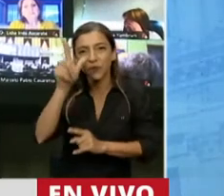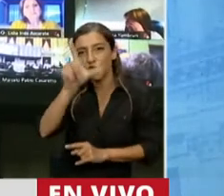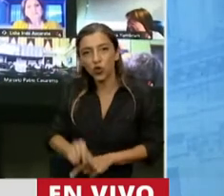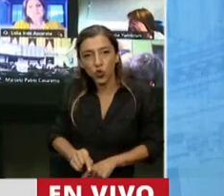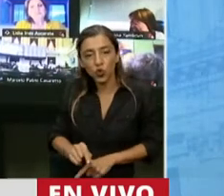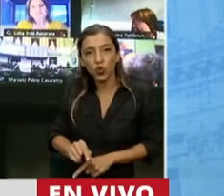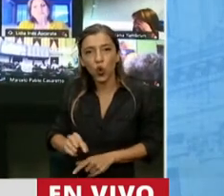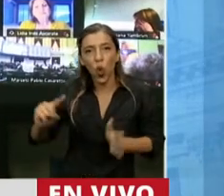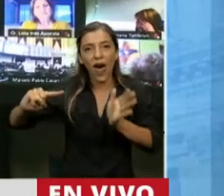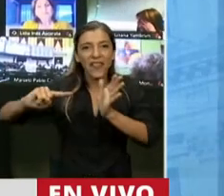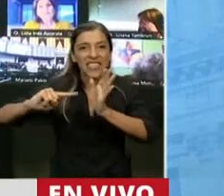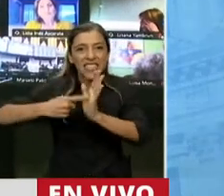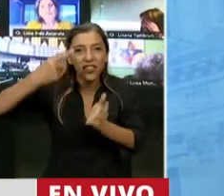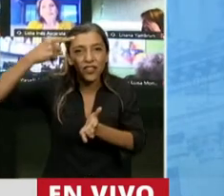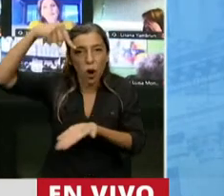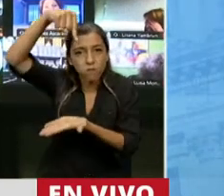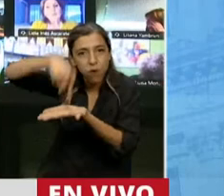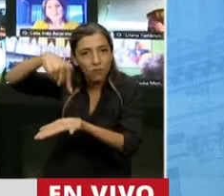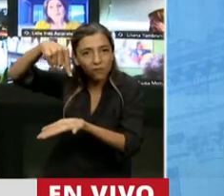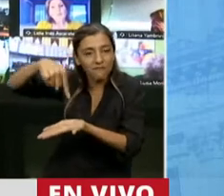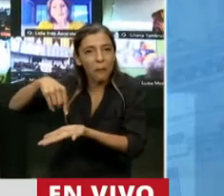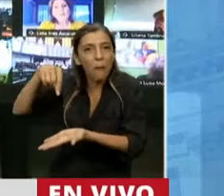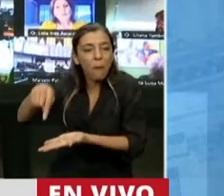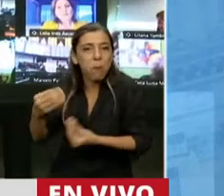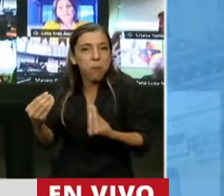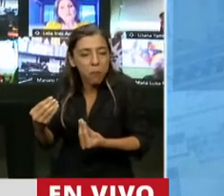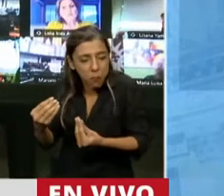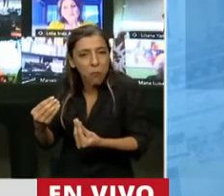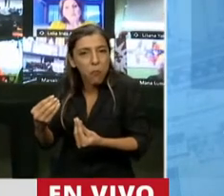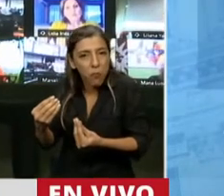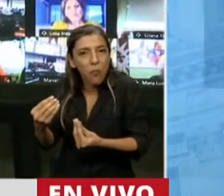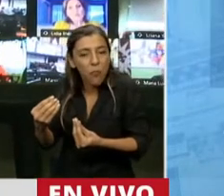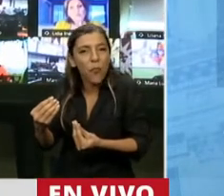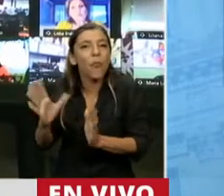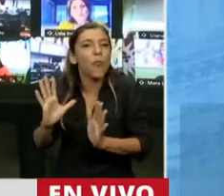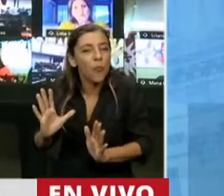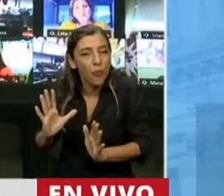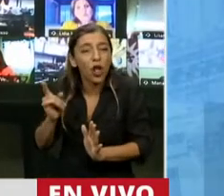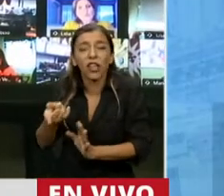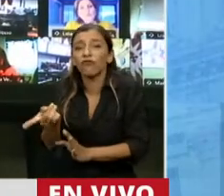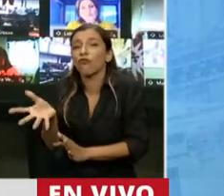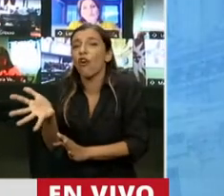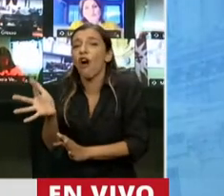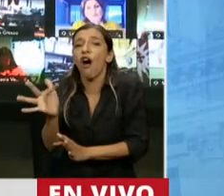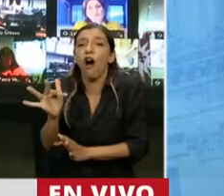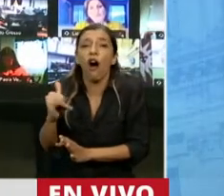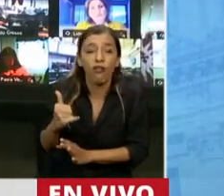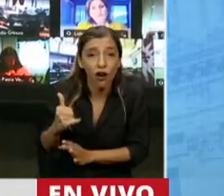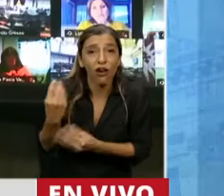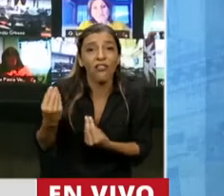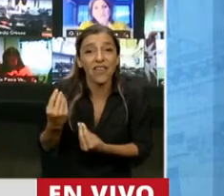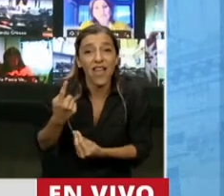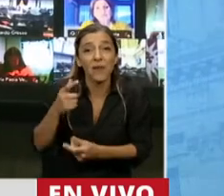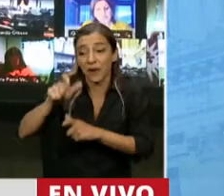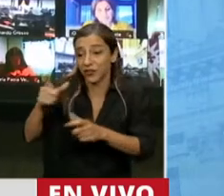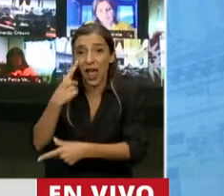una región muy superior. Y es mucho más que duplica todos los días sus habitantes, que es